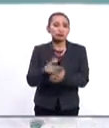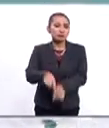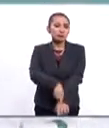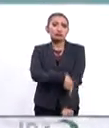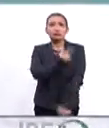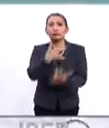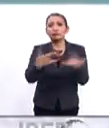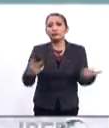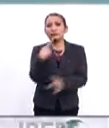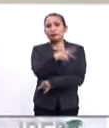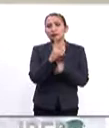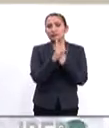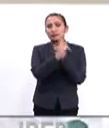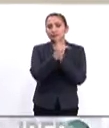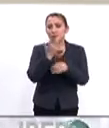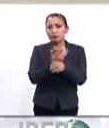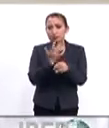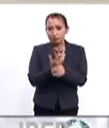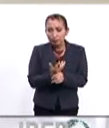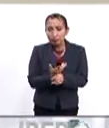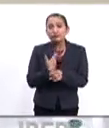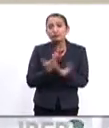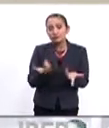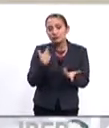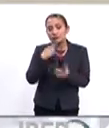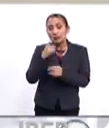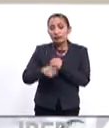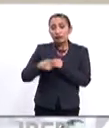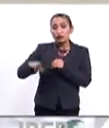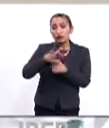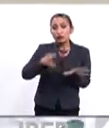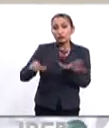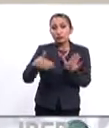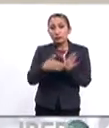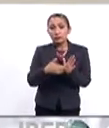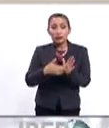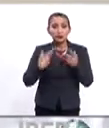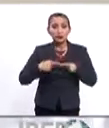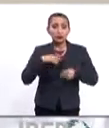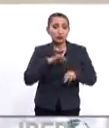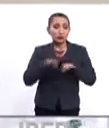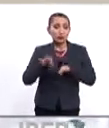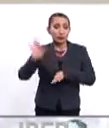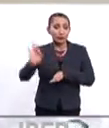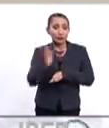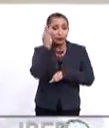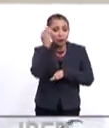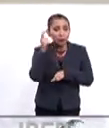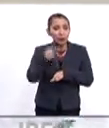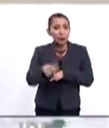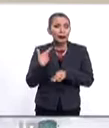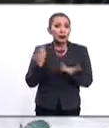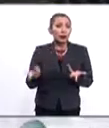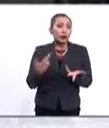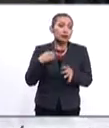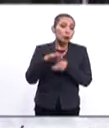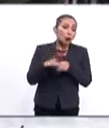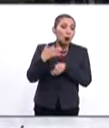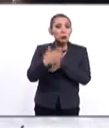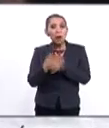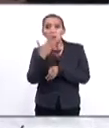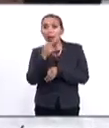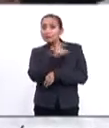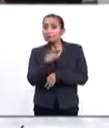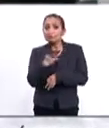largo en la historia de los Estados Unidos. La medida afecta a más de 800 mil empleados federales que están de baja o trabajando